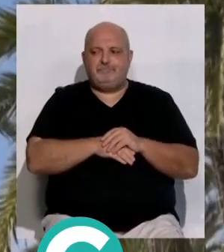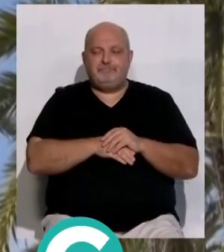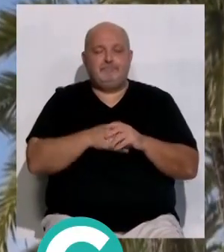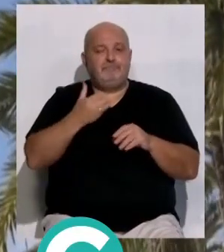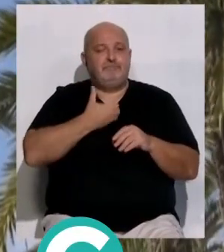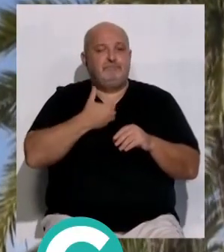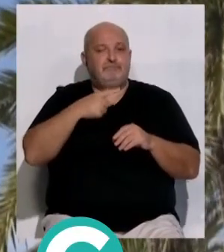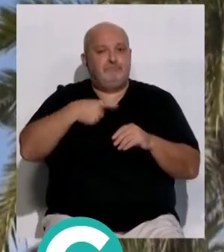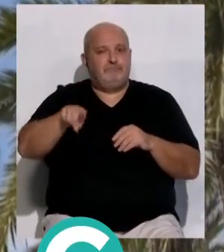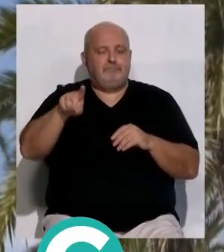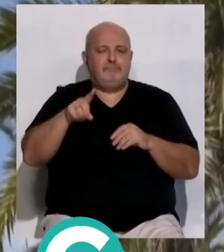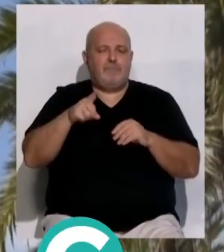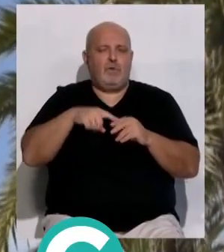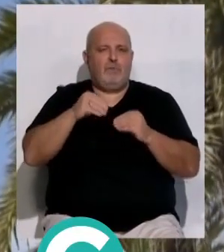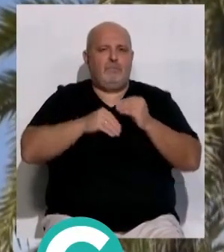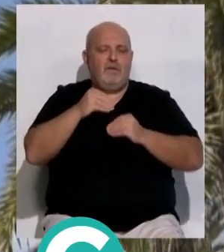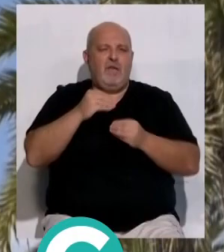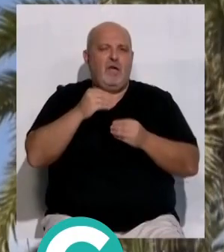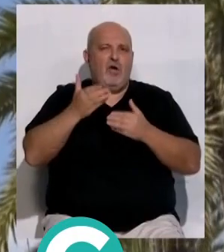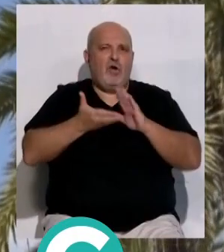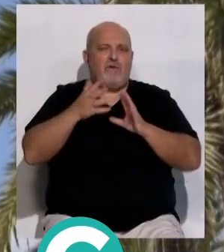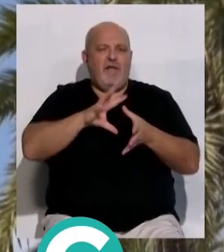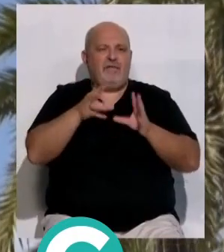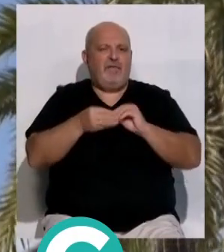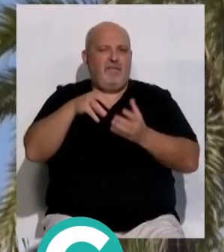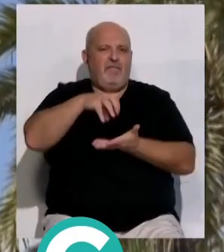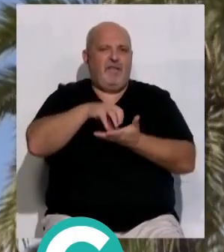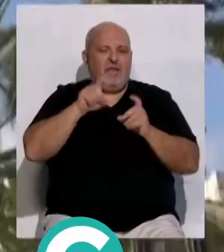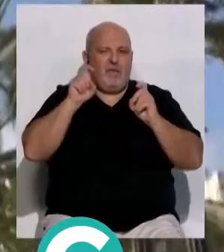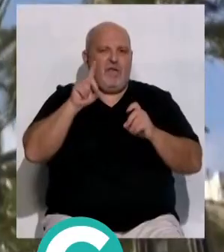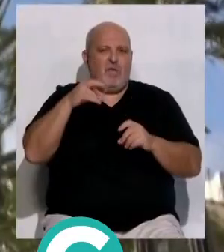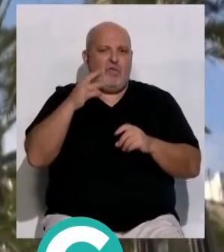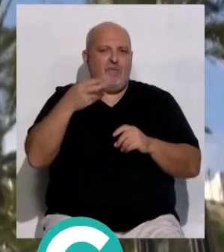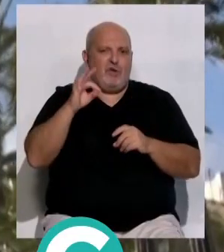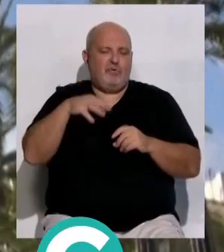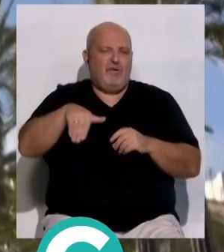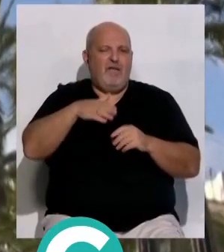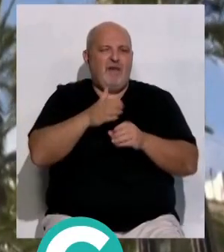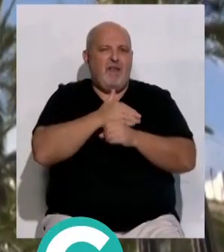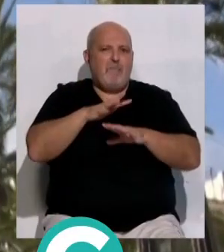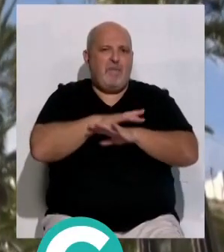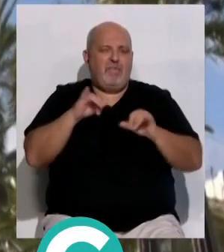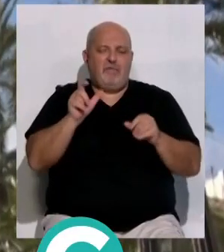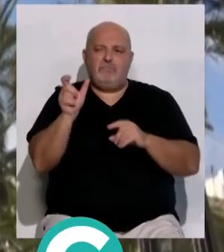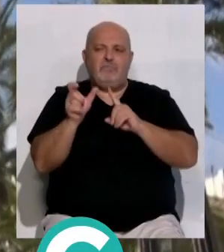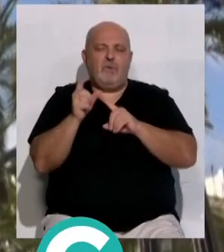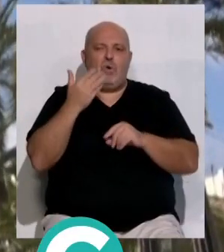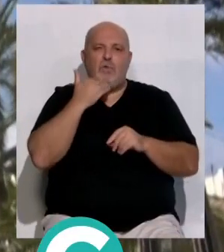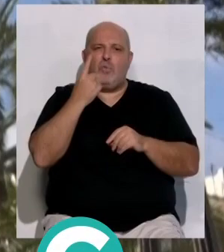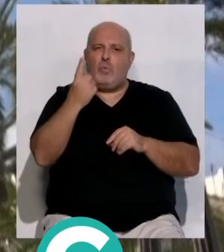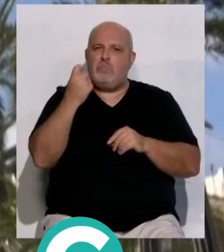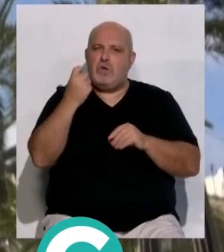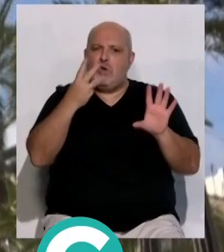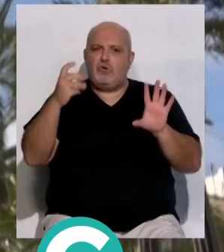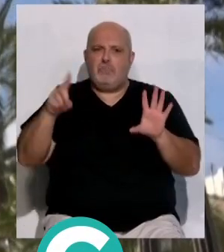El Ayuntamiento ha sacado a licitación las obras de adaptación del centro Eduardo Benot situado en la barriada de La Paz por un importe cercano al